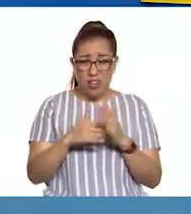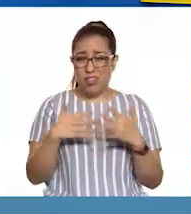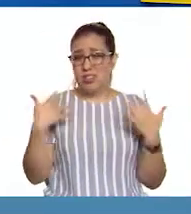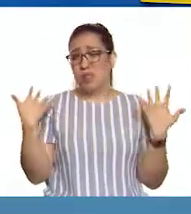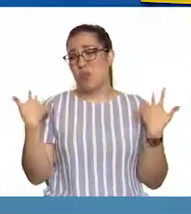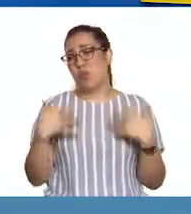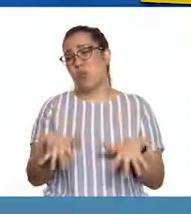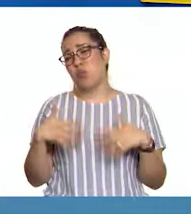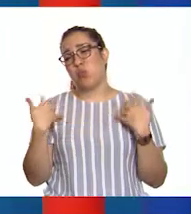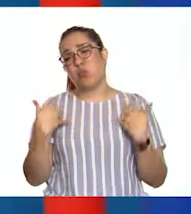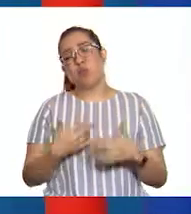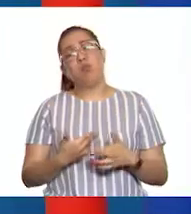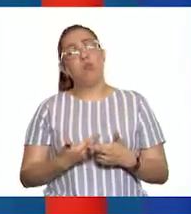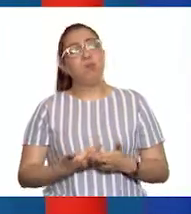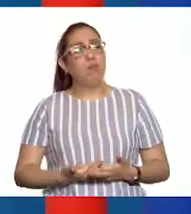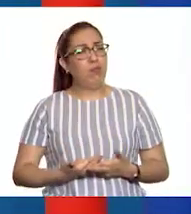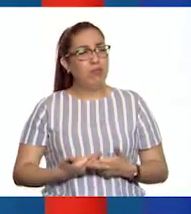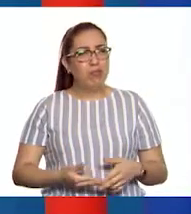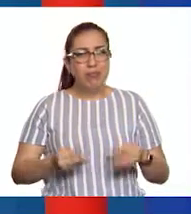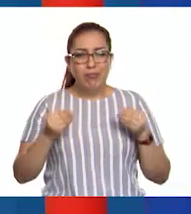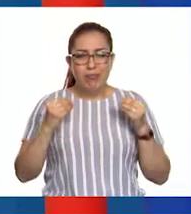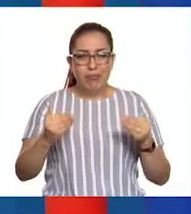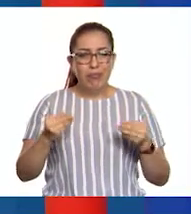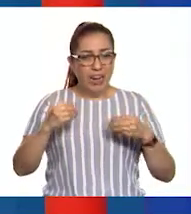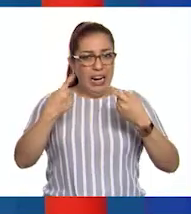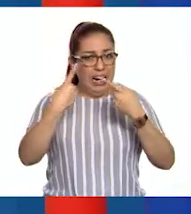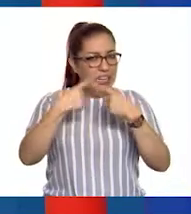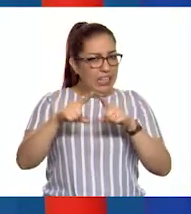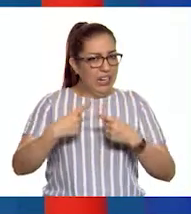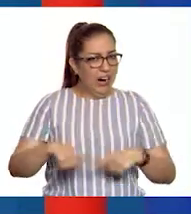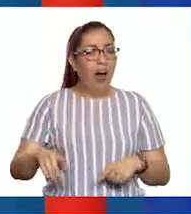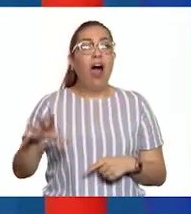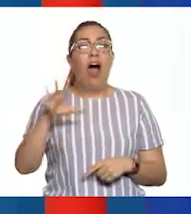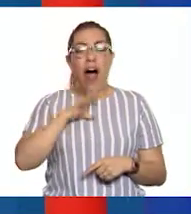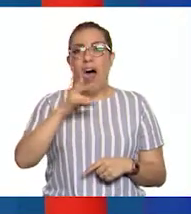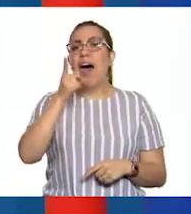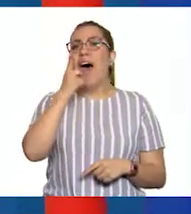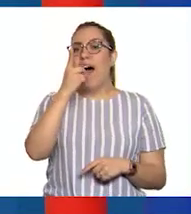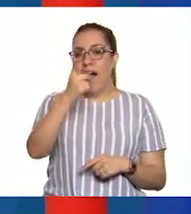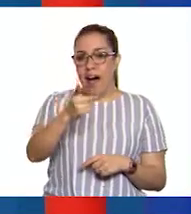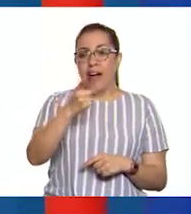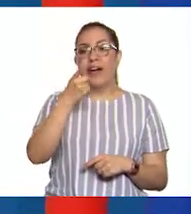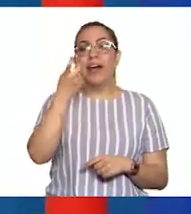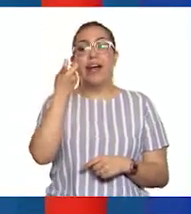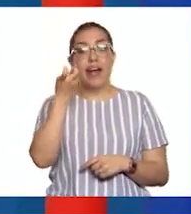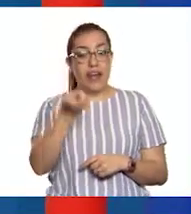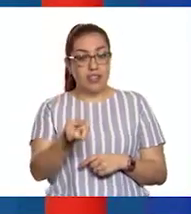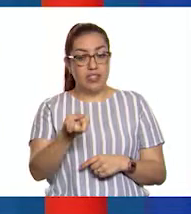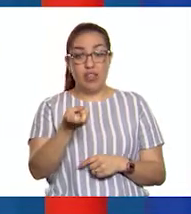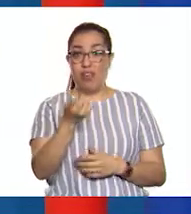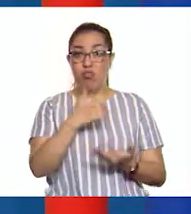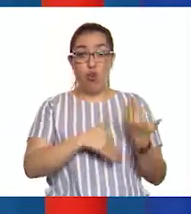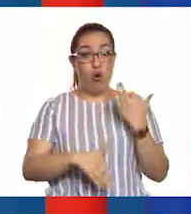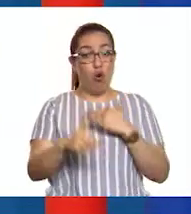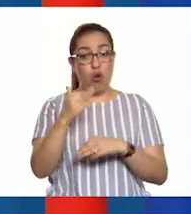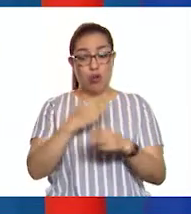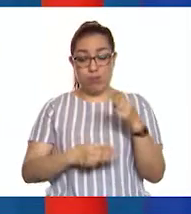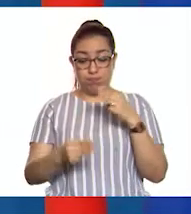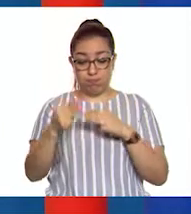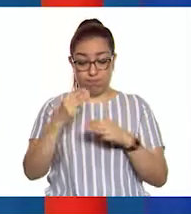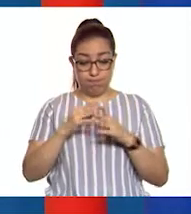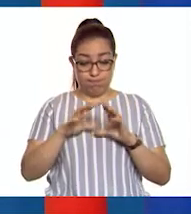muchísimos! Millones, millones, profesor. Y dice que, bueno, están distribuidos por todo el mundo en ecosistemas